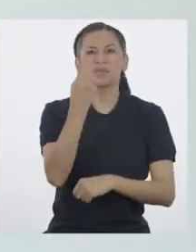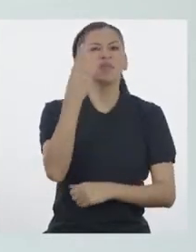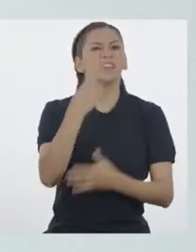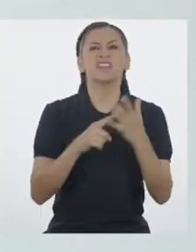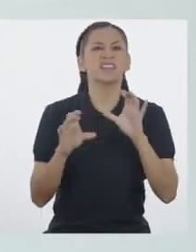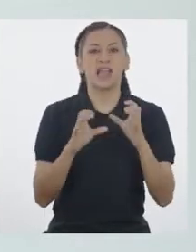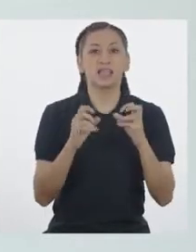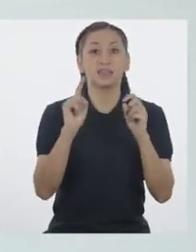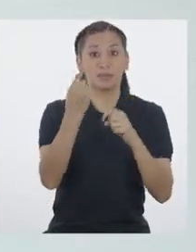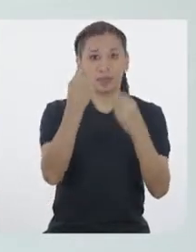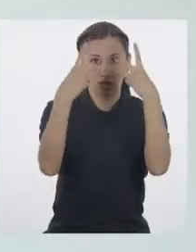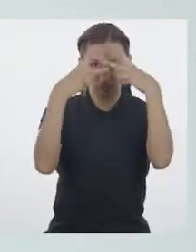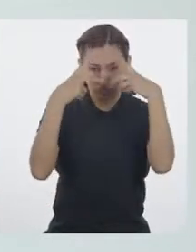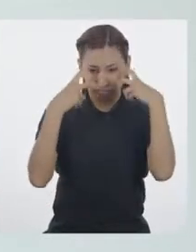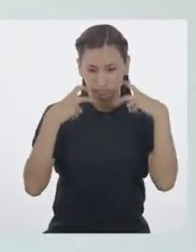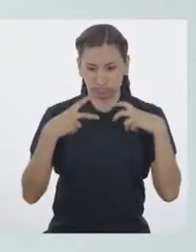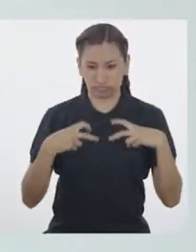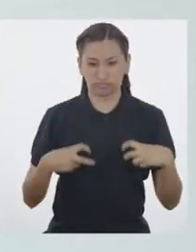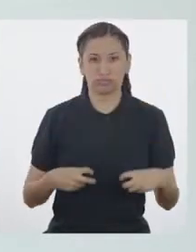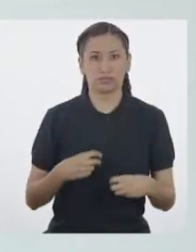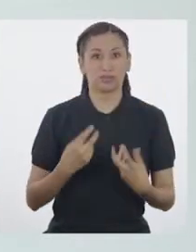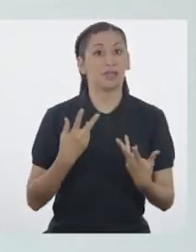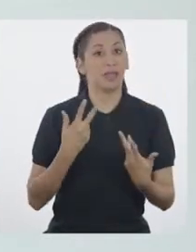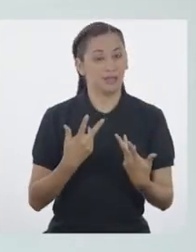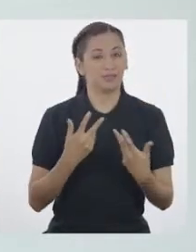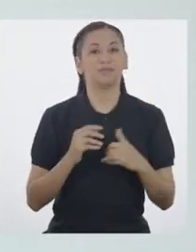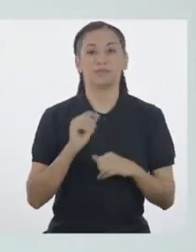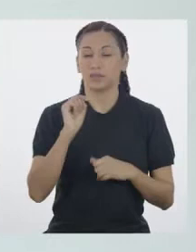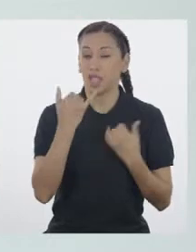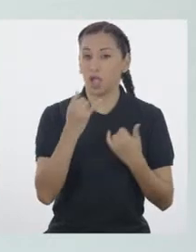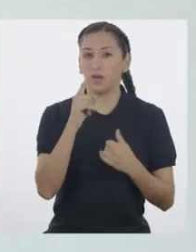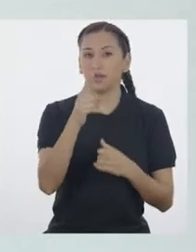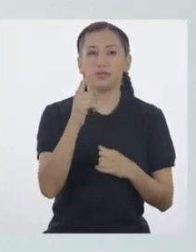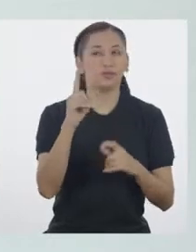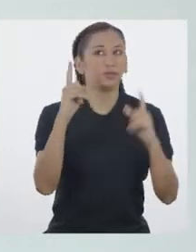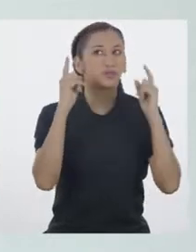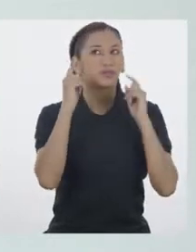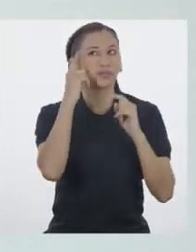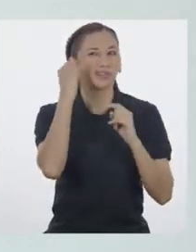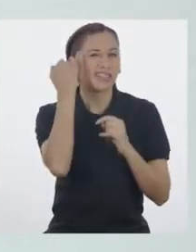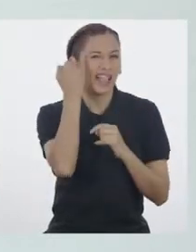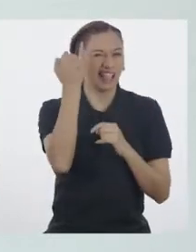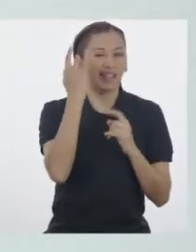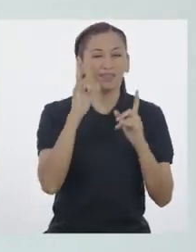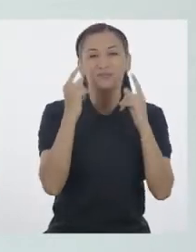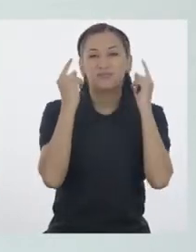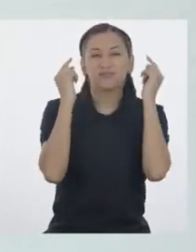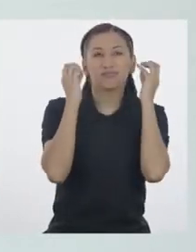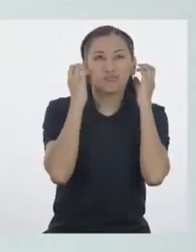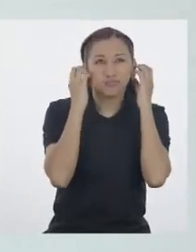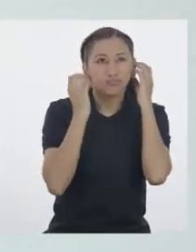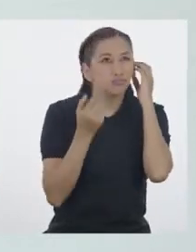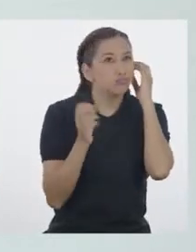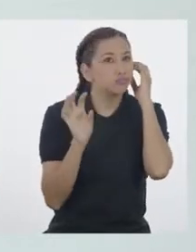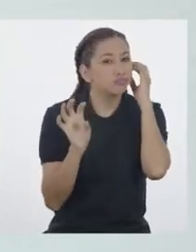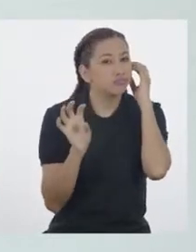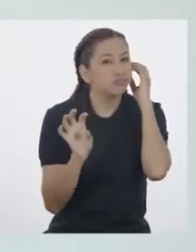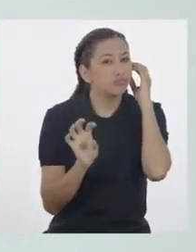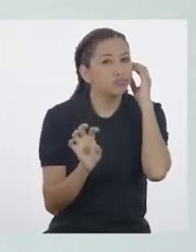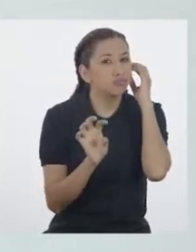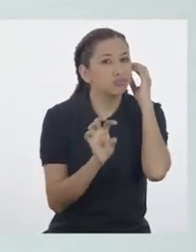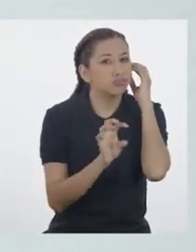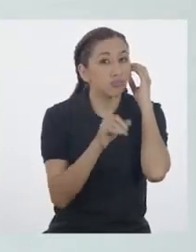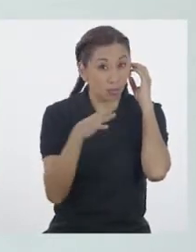primero que hacen? Nos examinan para ver si todo está bien. Entonces vamos a tomar un estetoscopio imaginario y vamos a escuchar nuestro corazón.